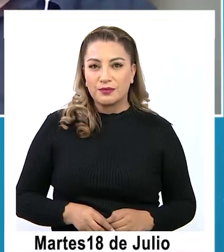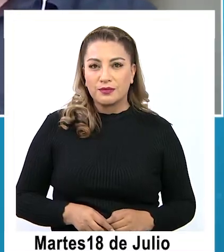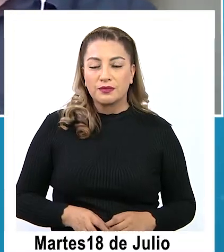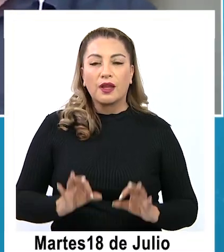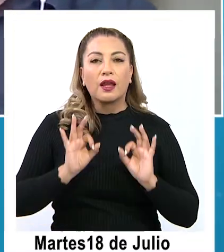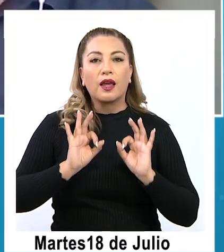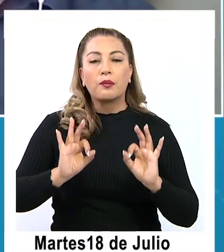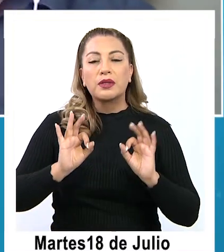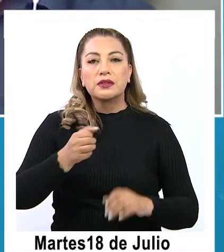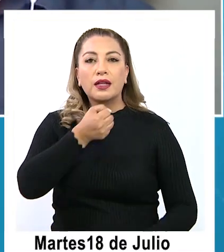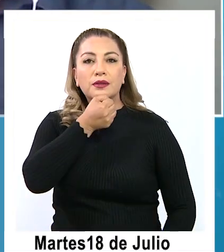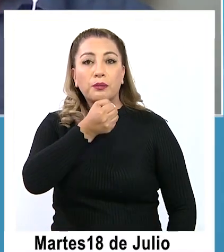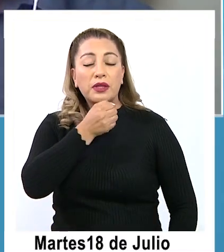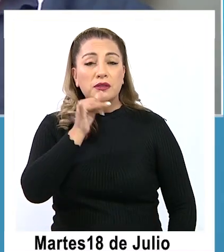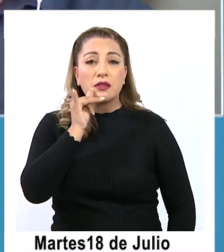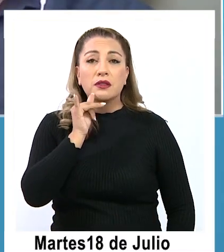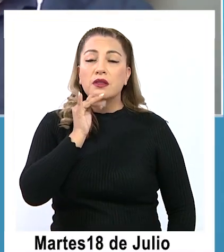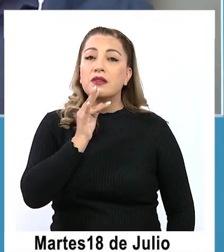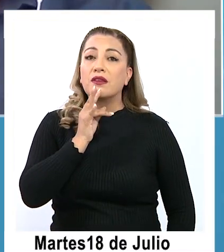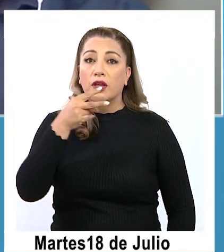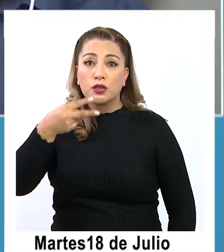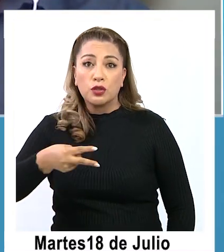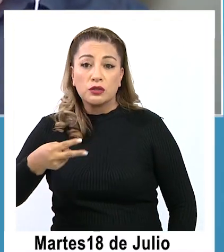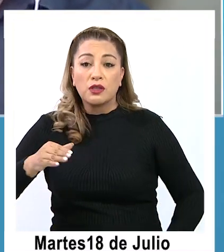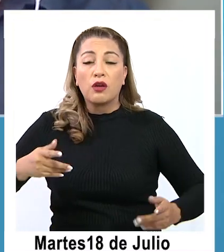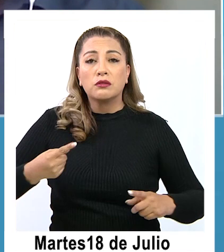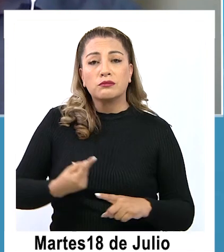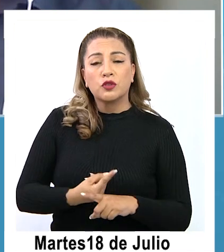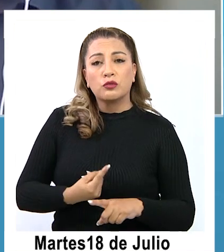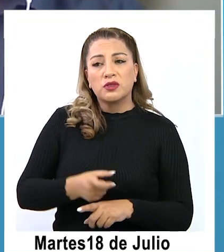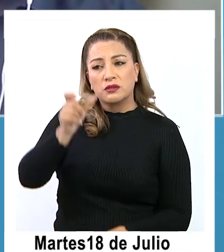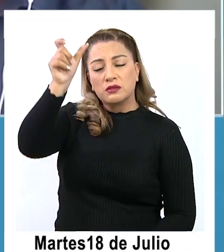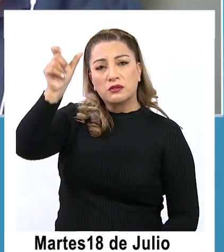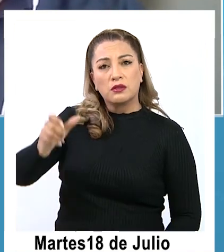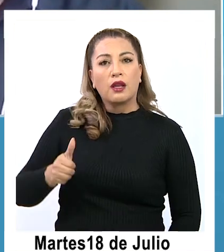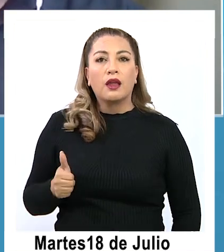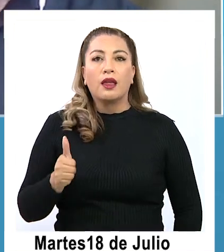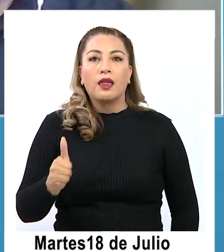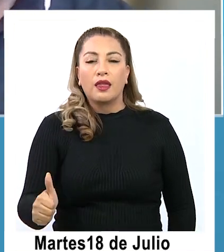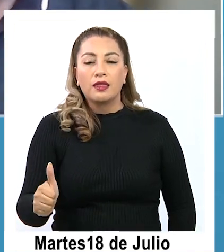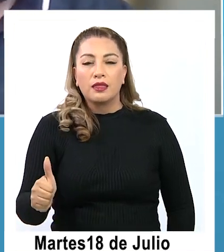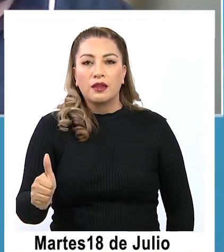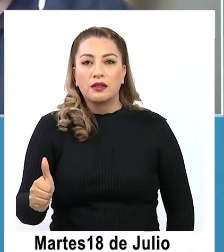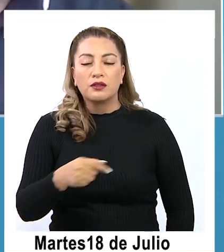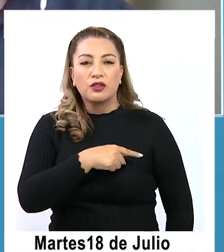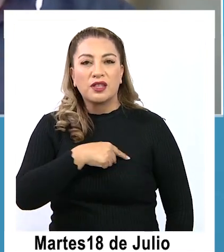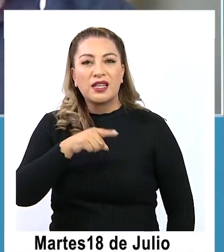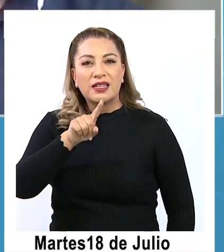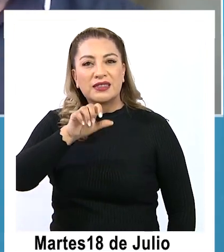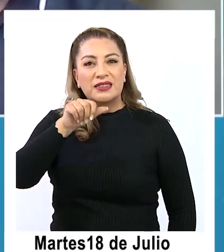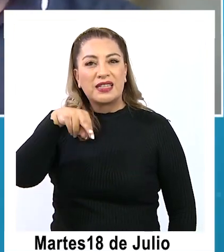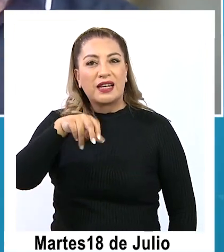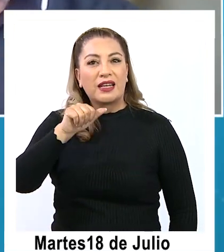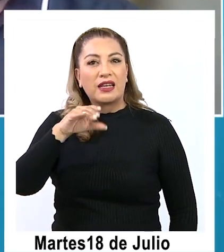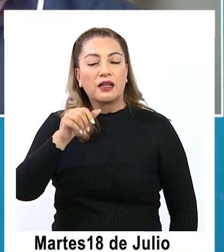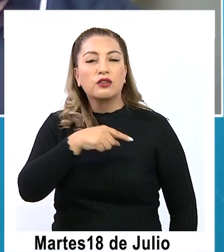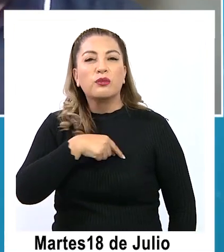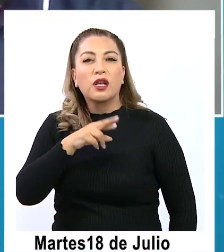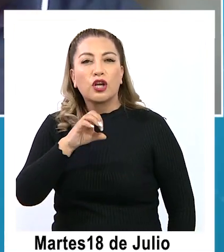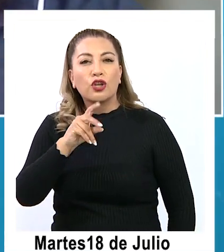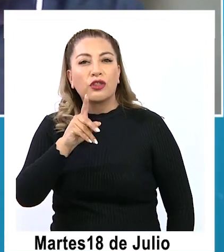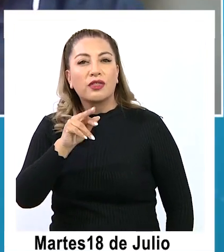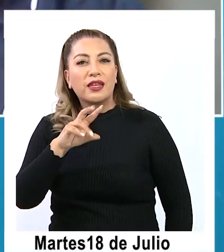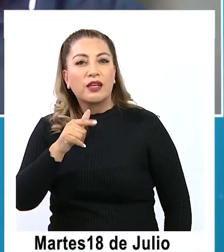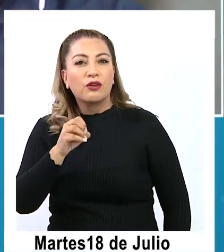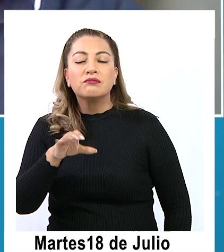especial de prensa en Iquique Televisión en esta oportunidad estamos con el director regional de Cernac Tarapacá don Rodrigo Cortés